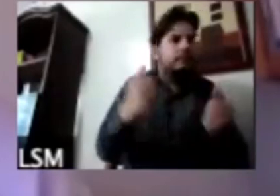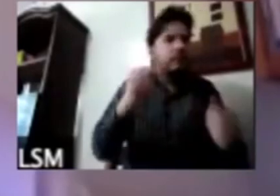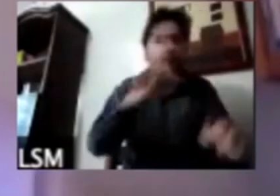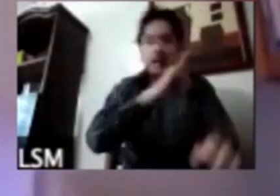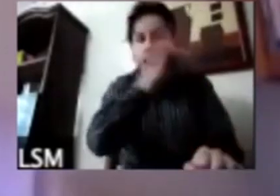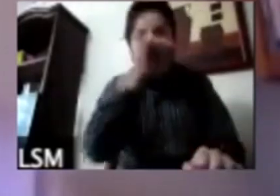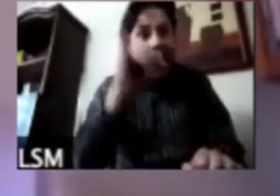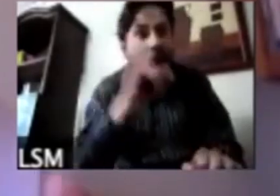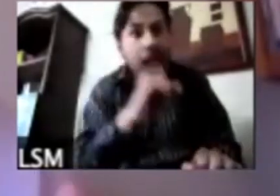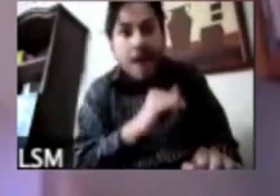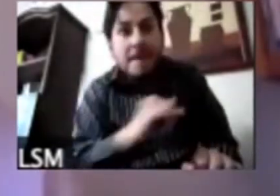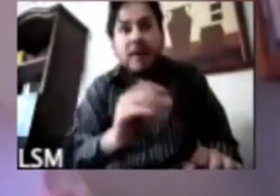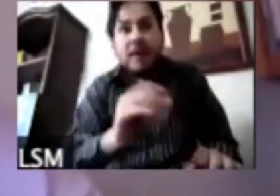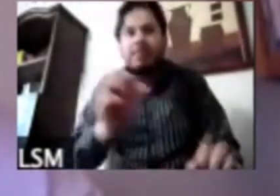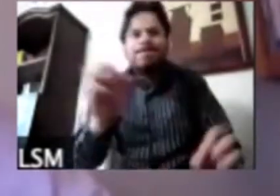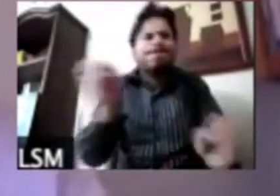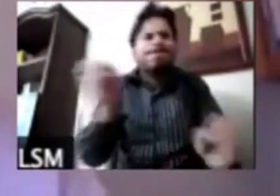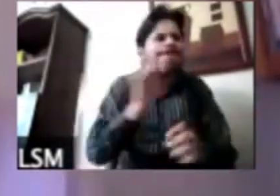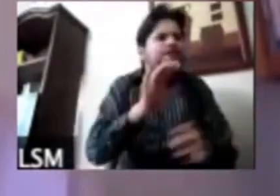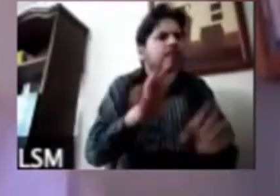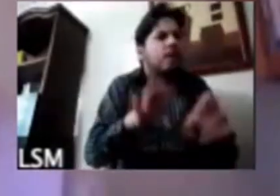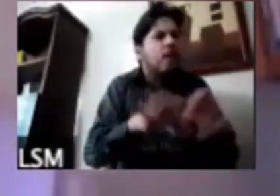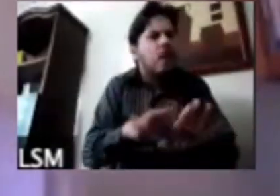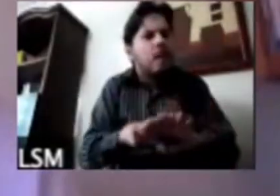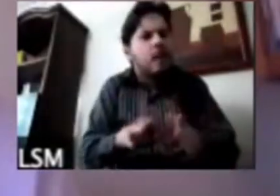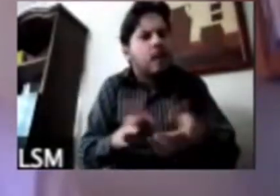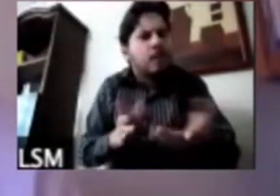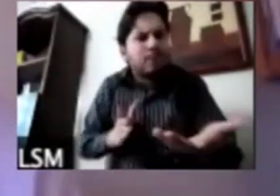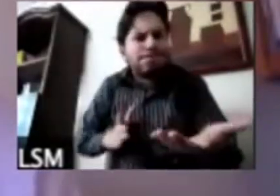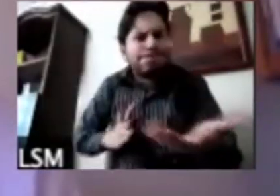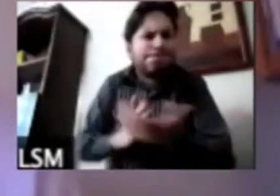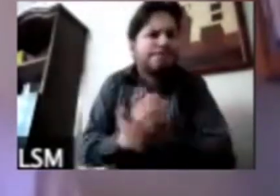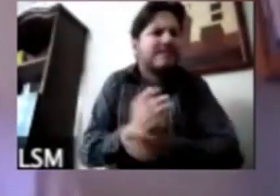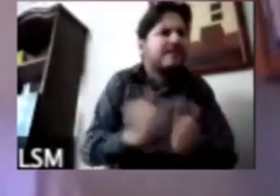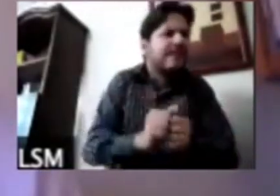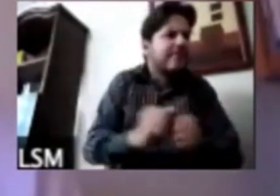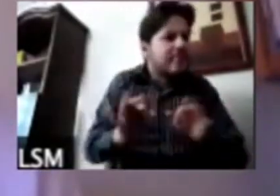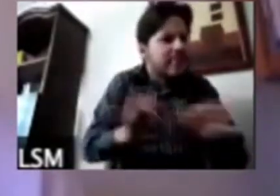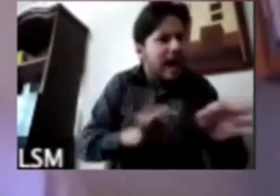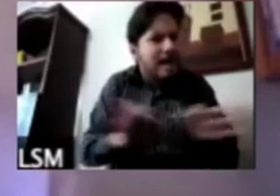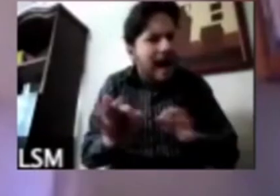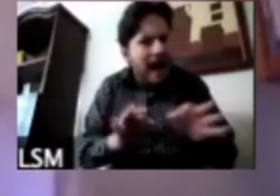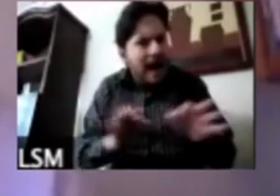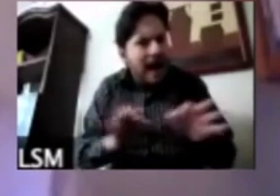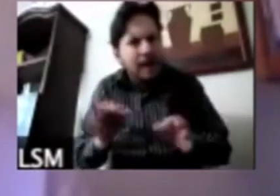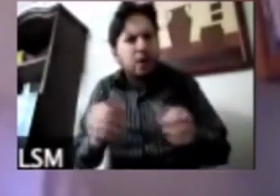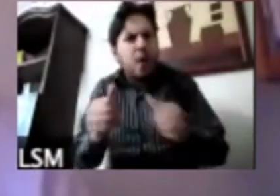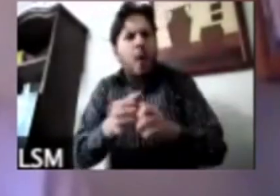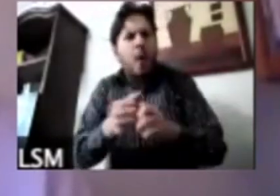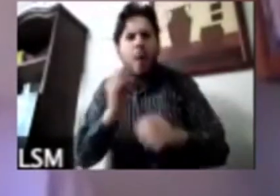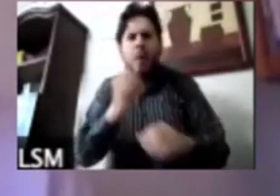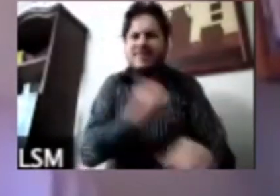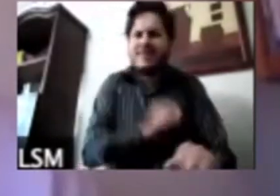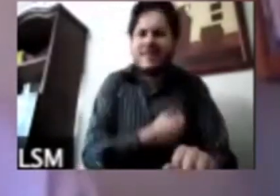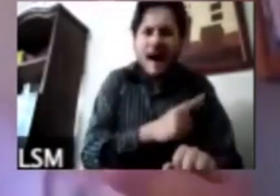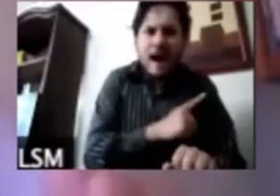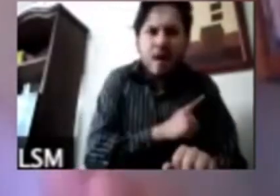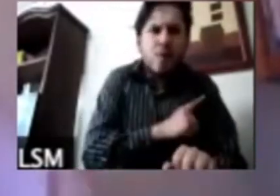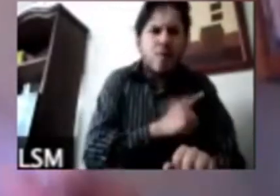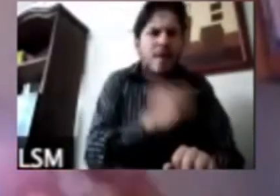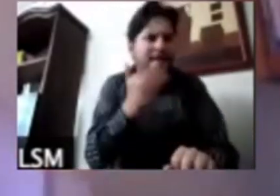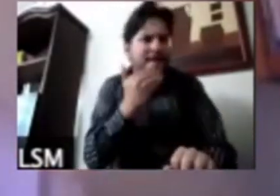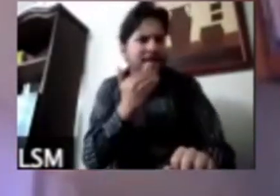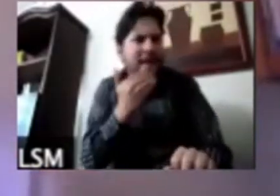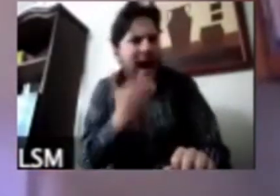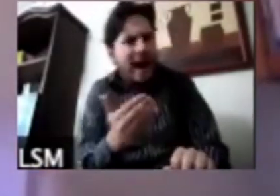relevante como el tema laboral o el tema de seguridad pública o el tema económico que además lo vemos